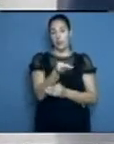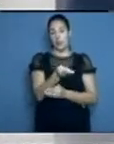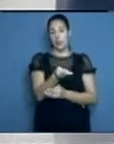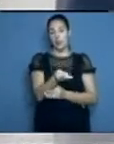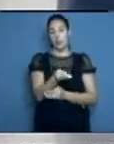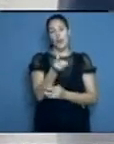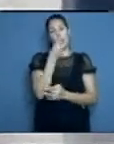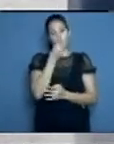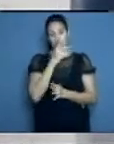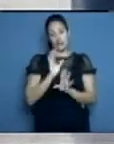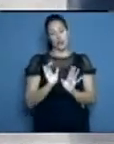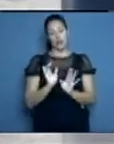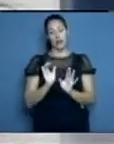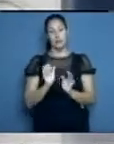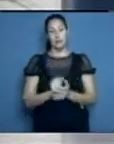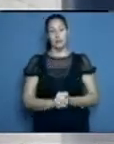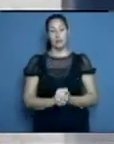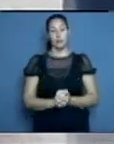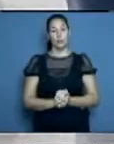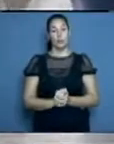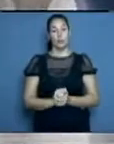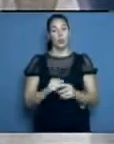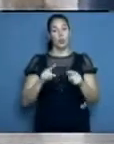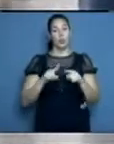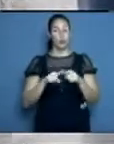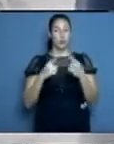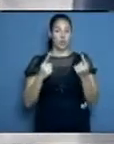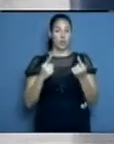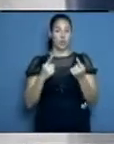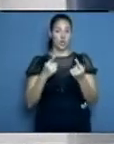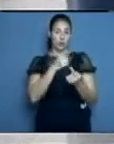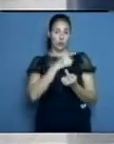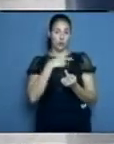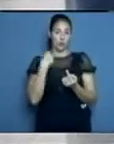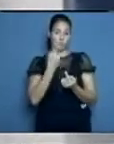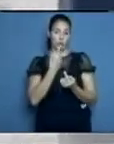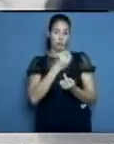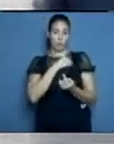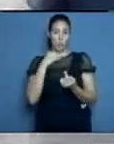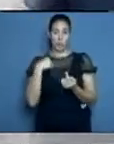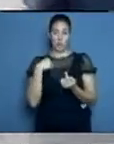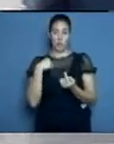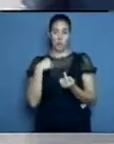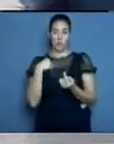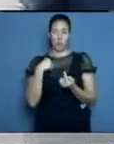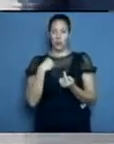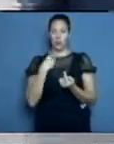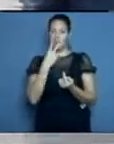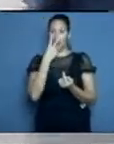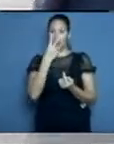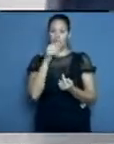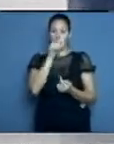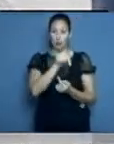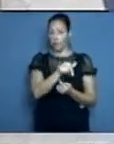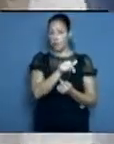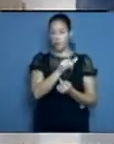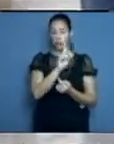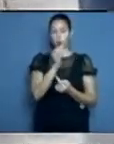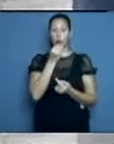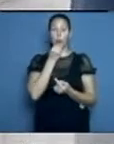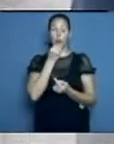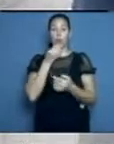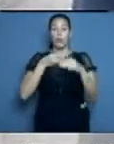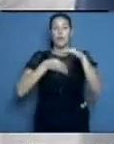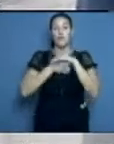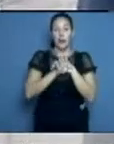porque nuestro personal está allá. Ya no podemos llegar hasta el destino, hasta que se lo ponen al paciente en